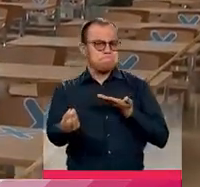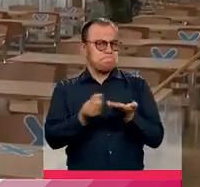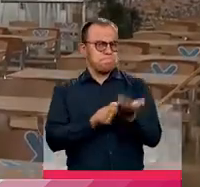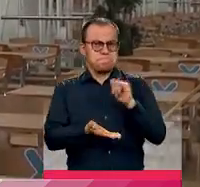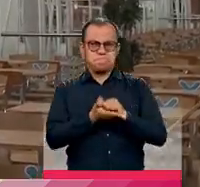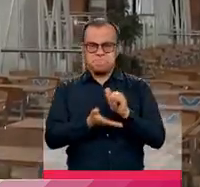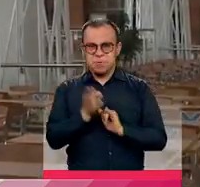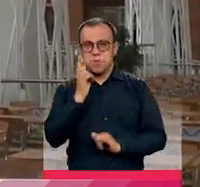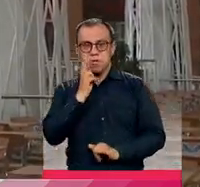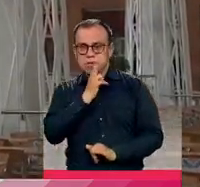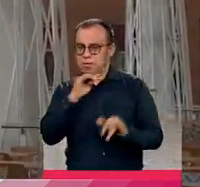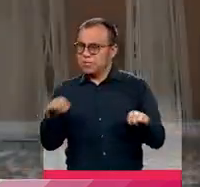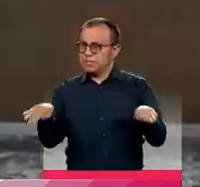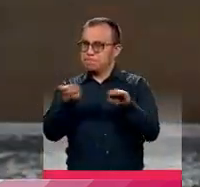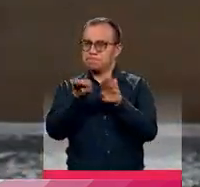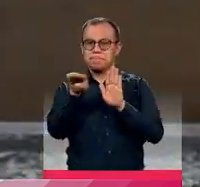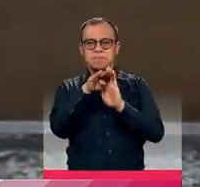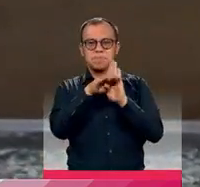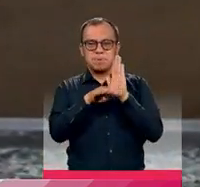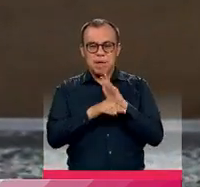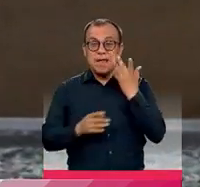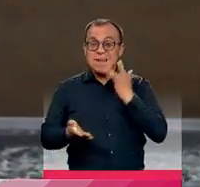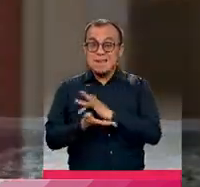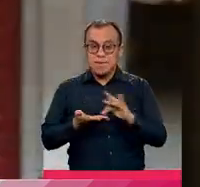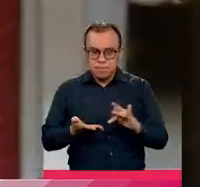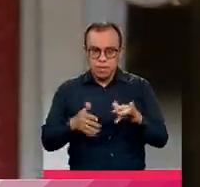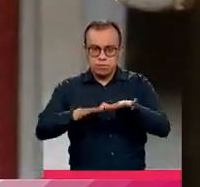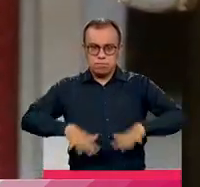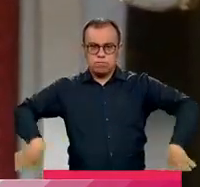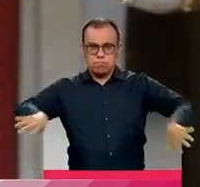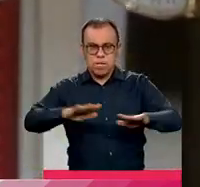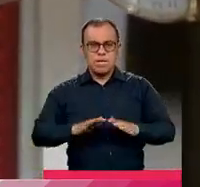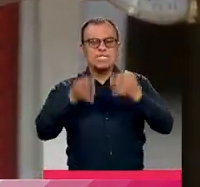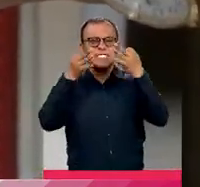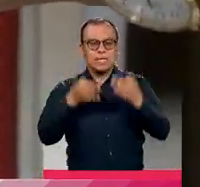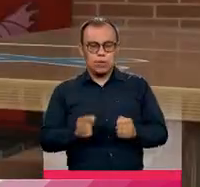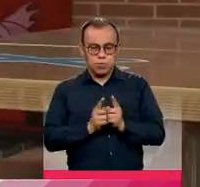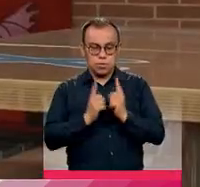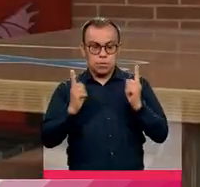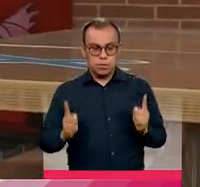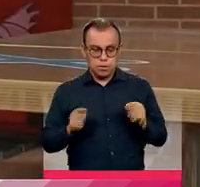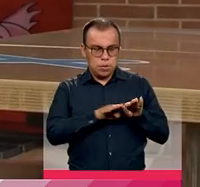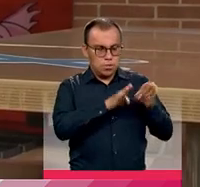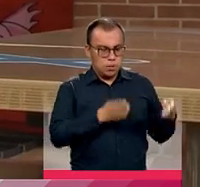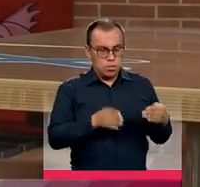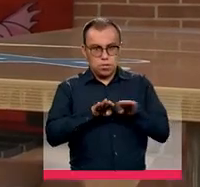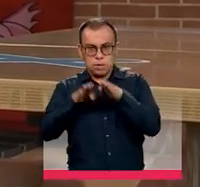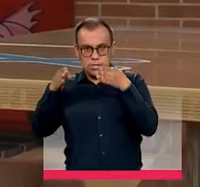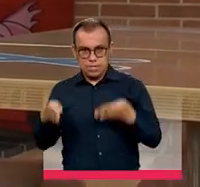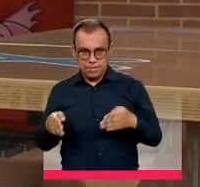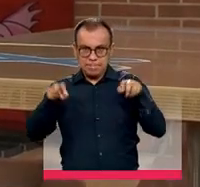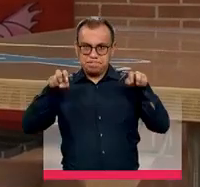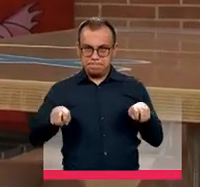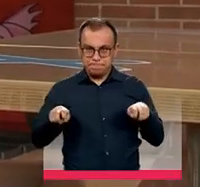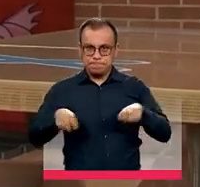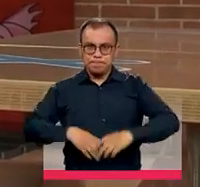los locales gastronómicos. Deben cumplir con los protocolos de bioseguridad y garantizar un distanciamiento mínimo de dos metros entre comensales.